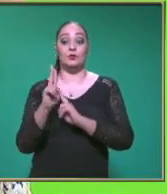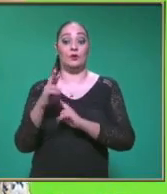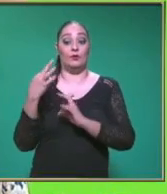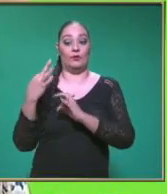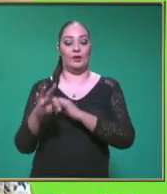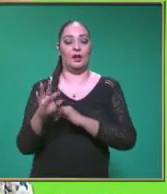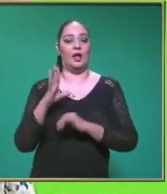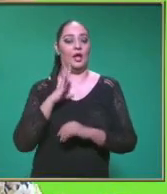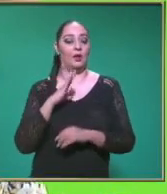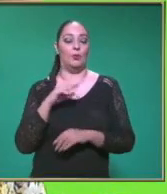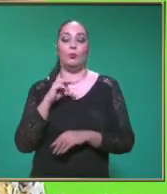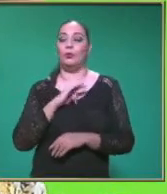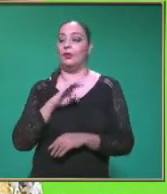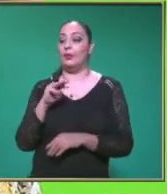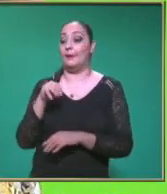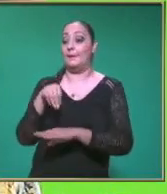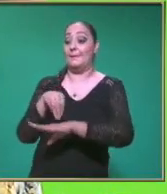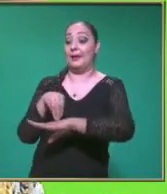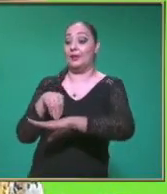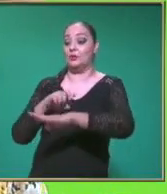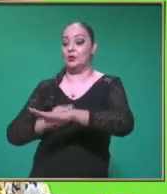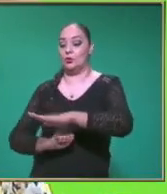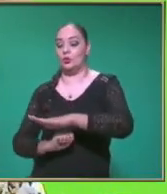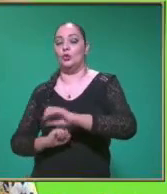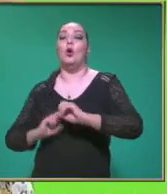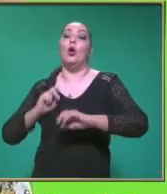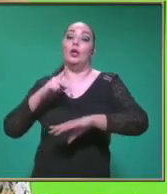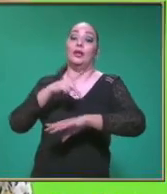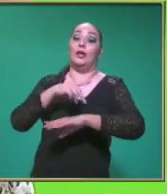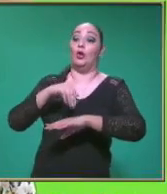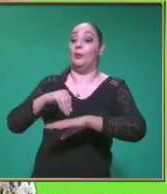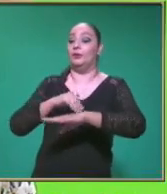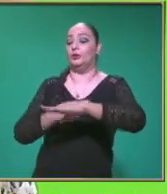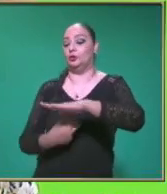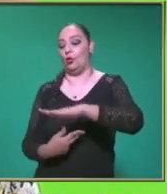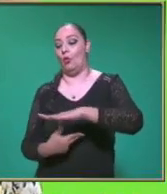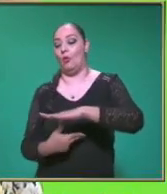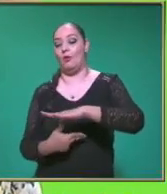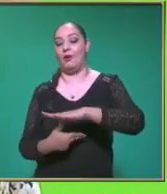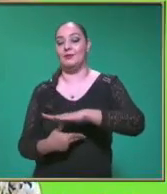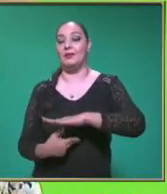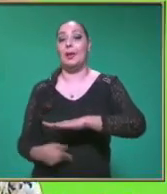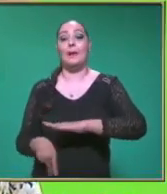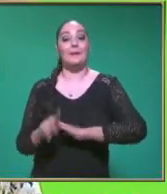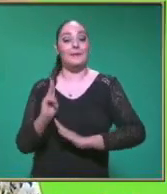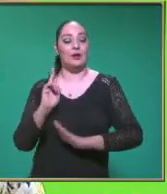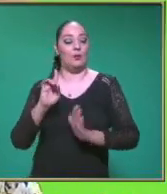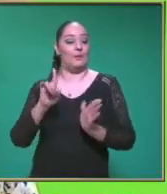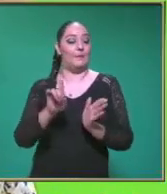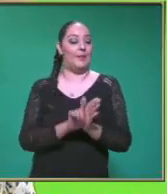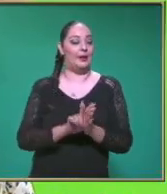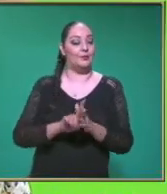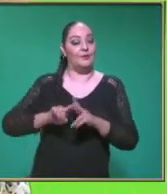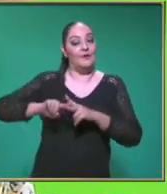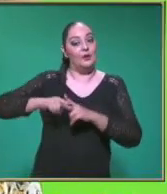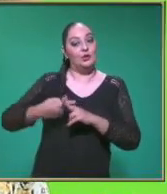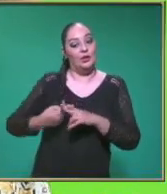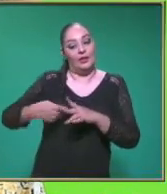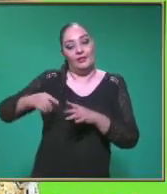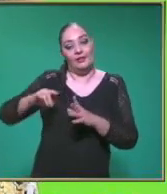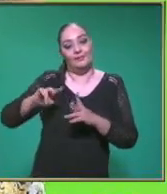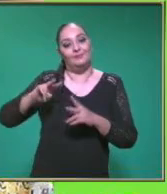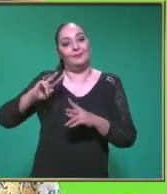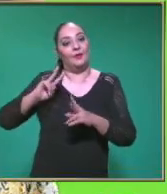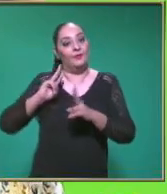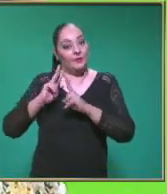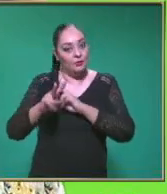En metros Sobre segundos O bien Kilómetros Sobre horas Menos La velocidad inicial Si aparta